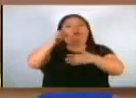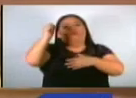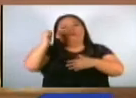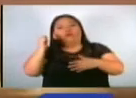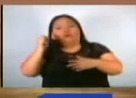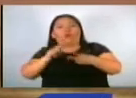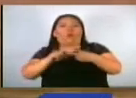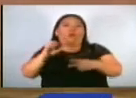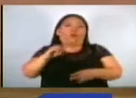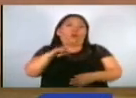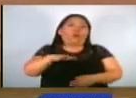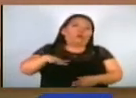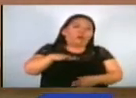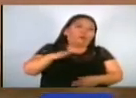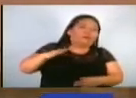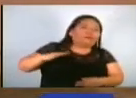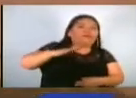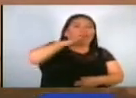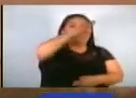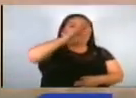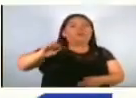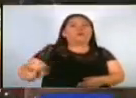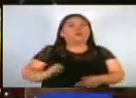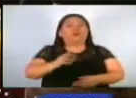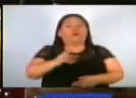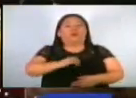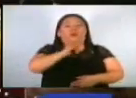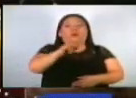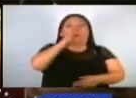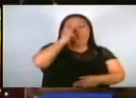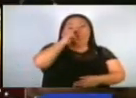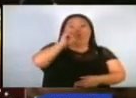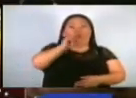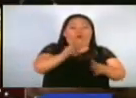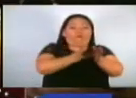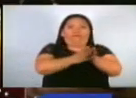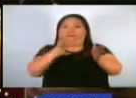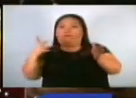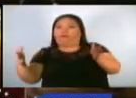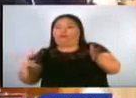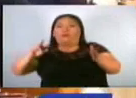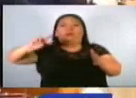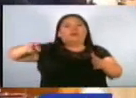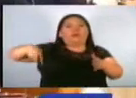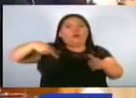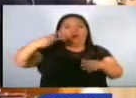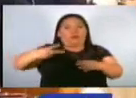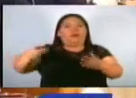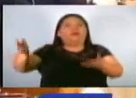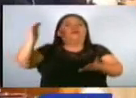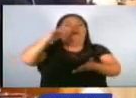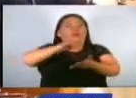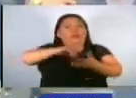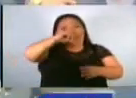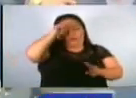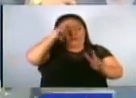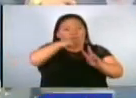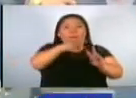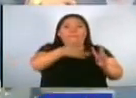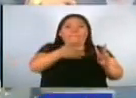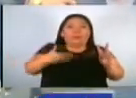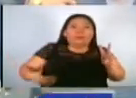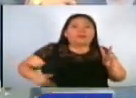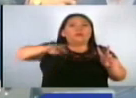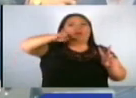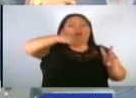aeropuerto del Pacífico. El próximo 1 de junio inicia su segundo mandato junto al vicepresidente Félix Ulloa. En esa